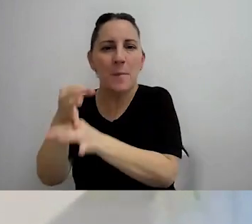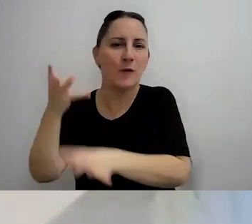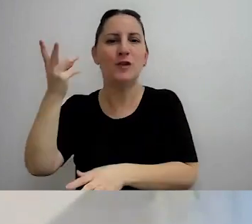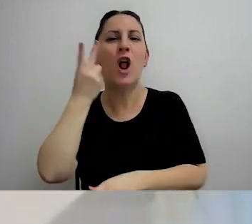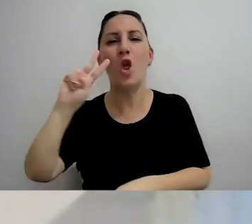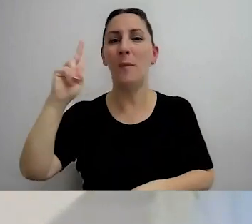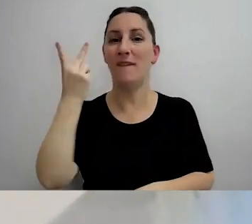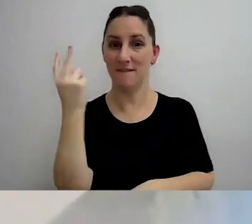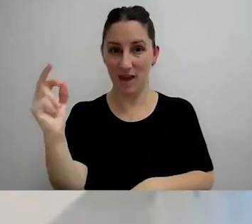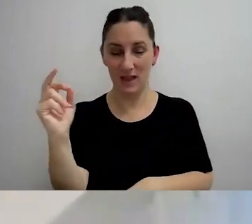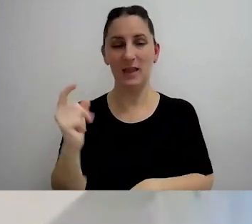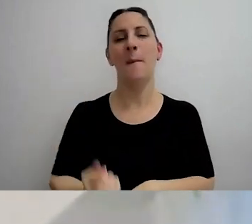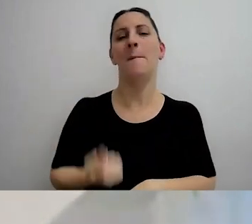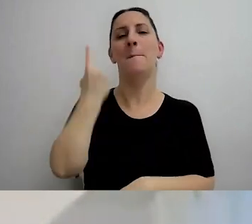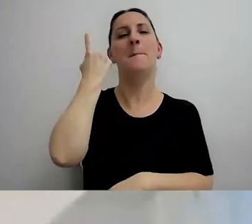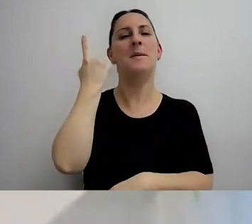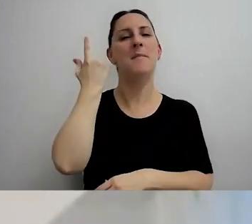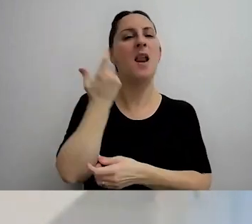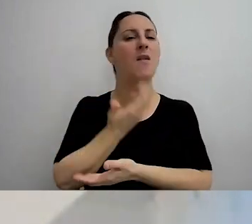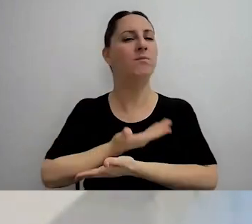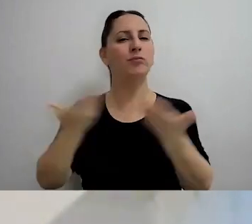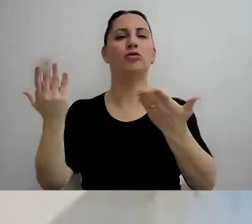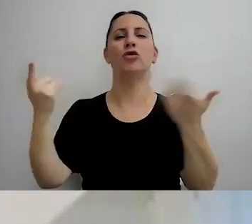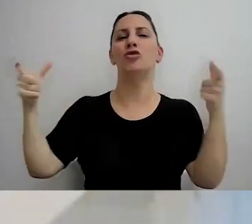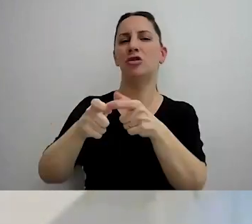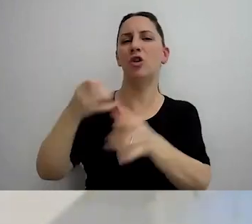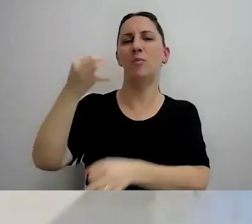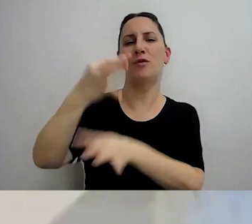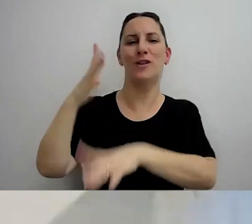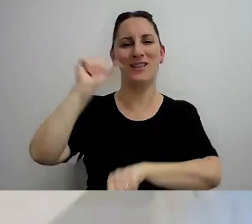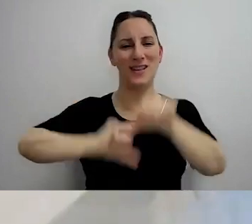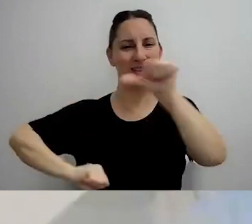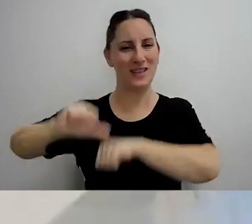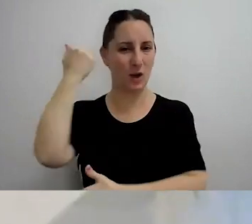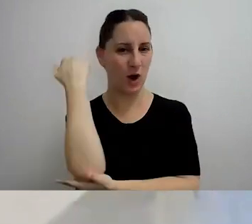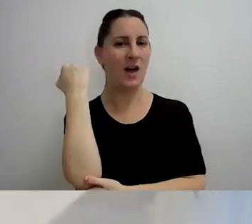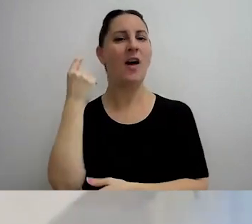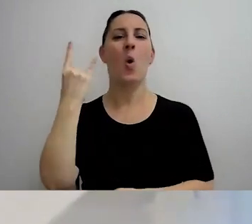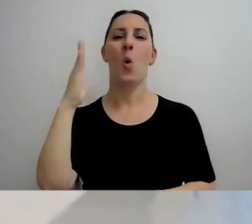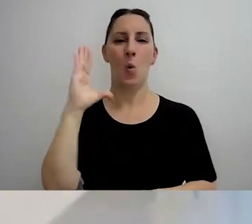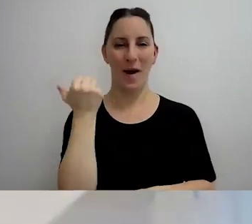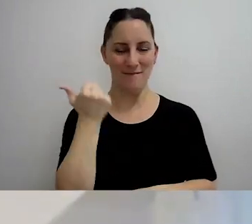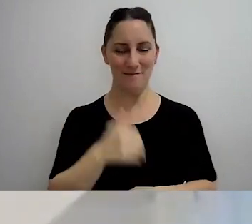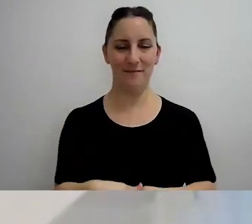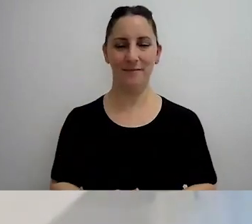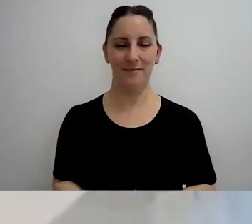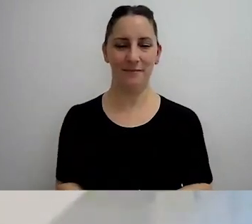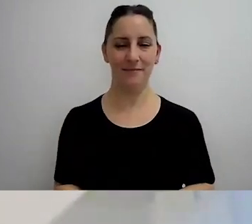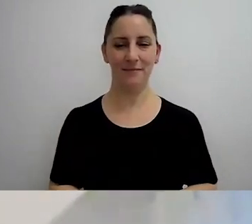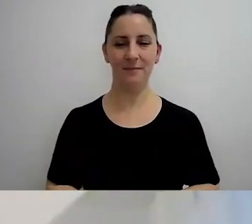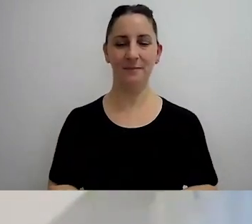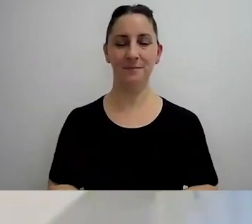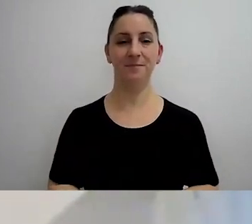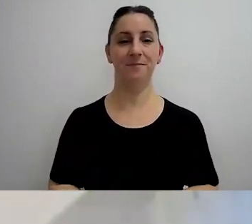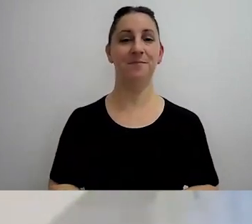primera edición otorgada por el consejo profesional de ciencias económicas de la ciudad autónoma de Buenos Aires Carolina